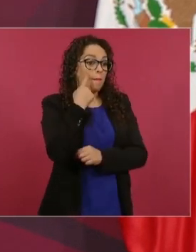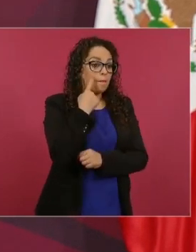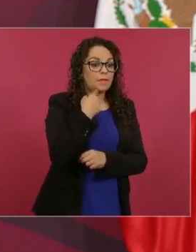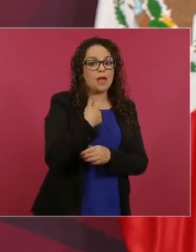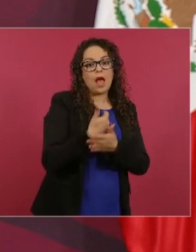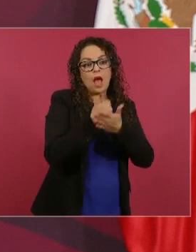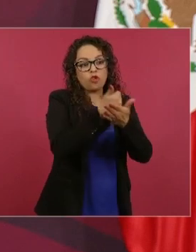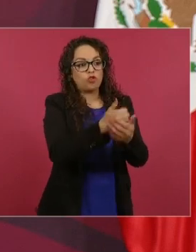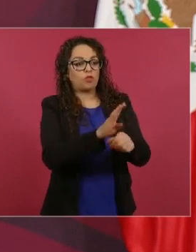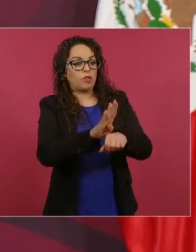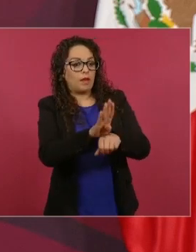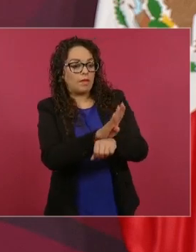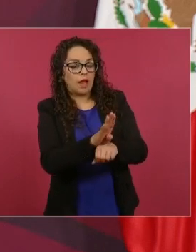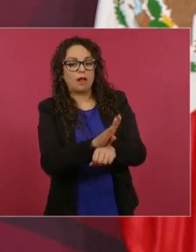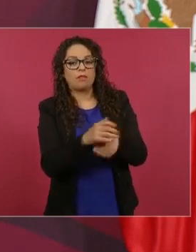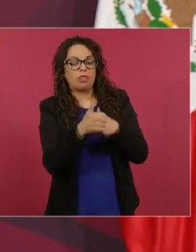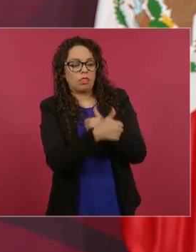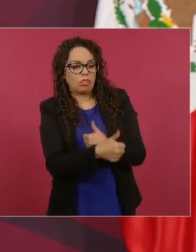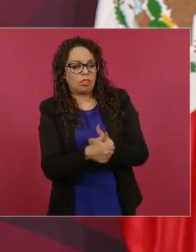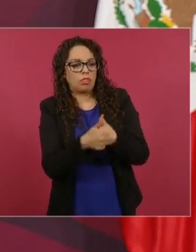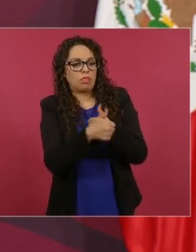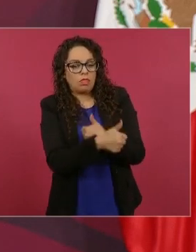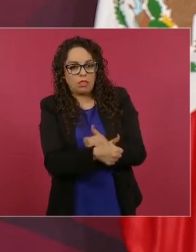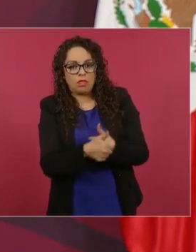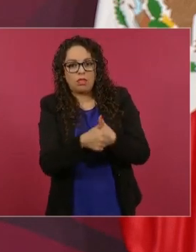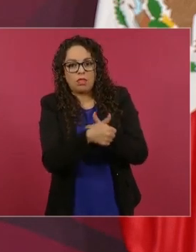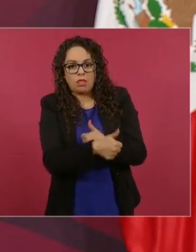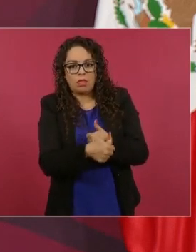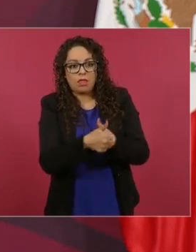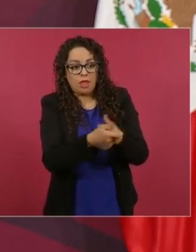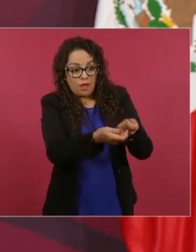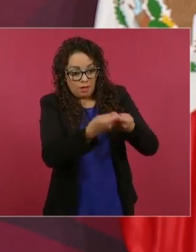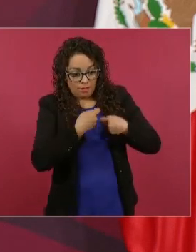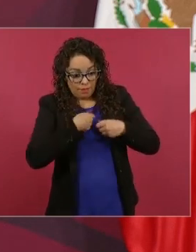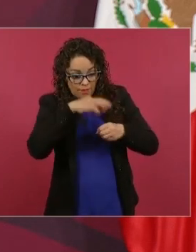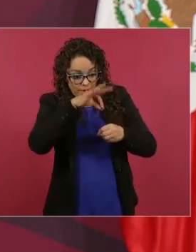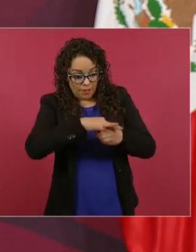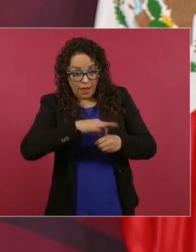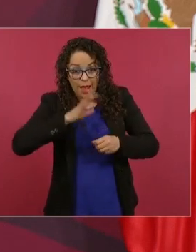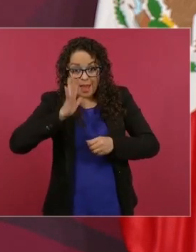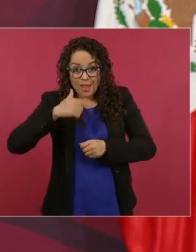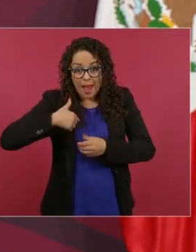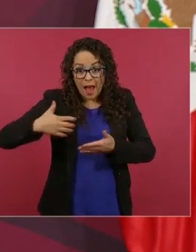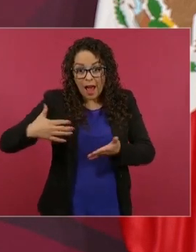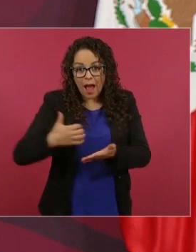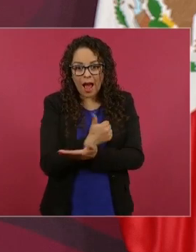nada más. Por eso yo sostengo que no había democracia,